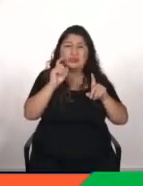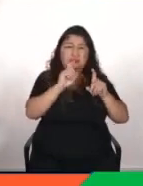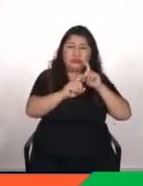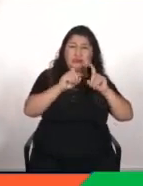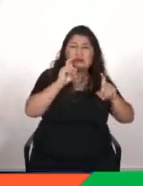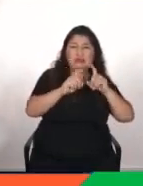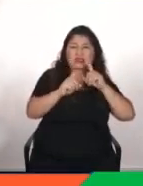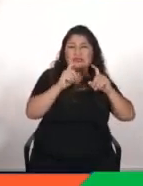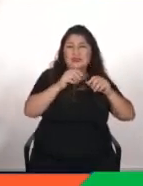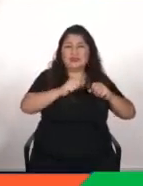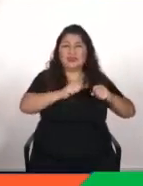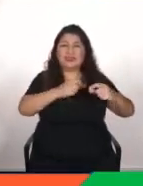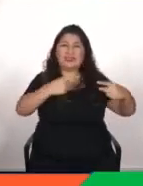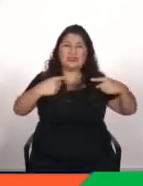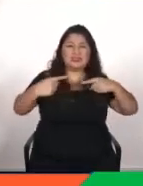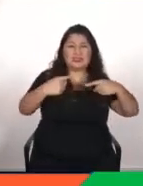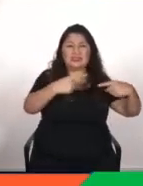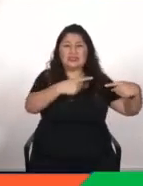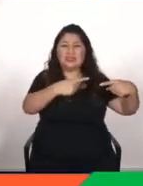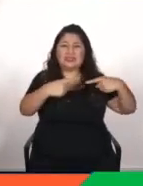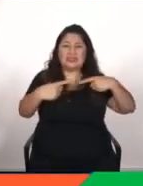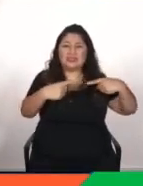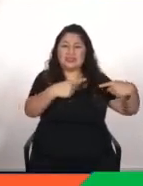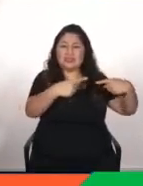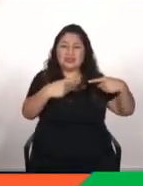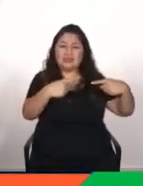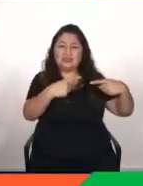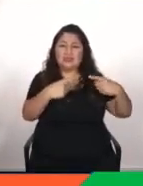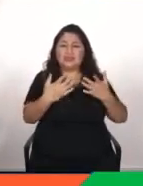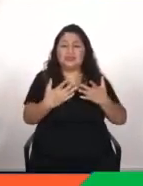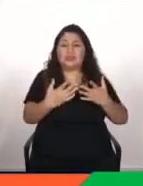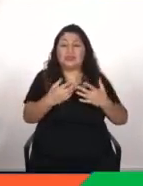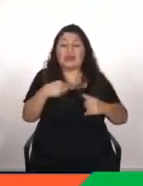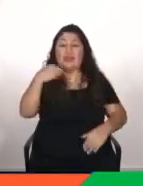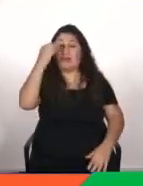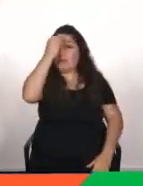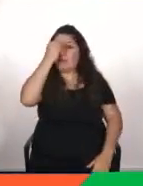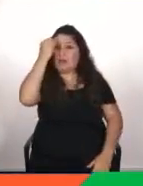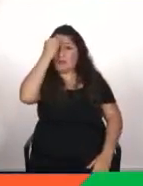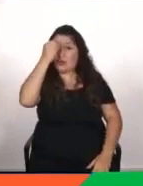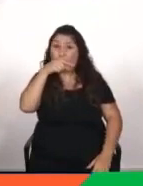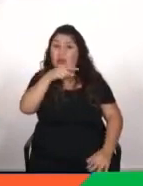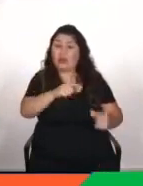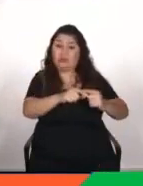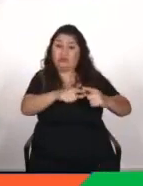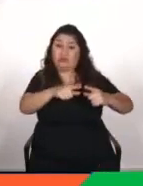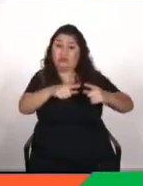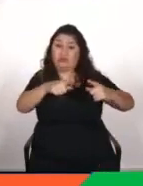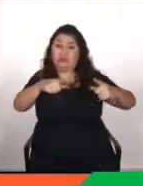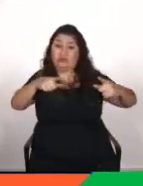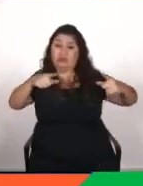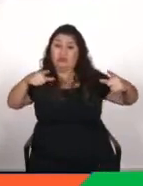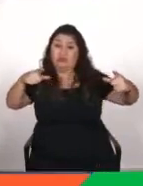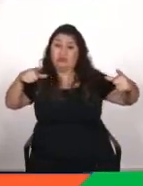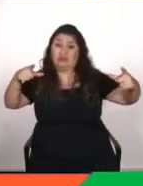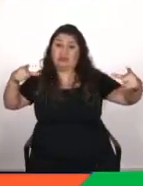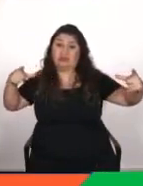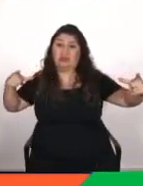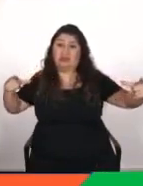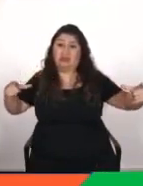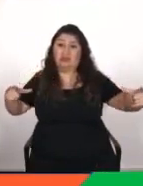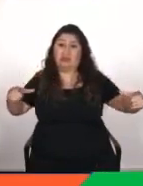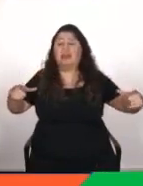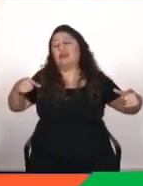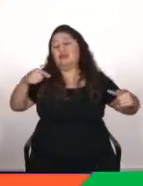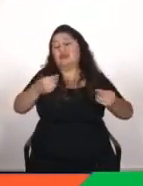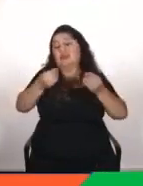constante que hay cuando entras a twitter te llueven bofetadas por todos lados y me preocupa que en futuro esto vaya peor y acabemos perdiendo pues esta herramienta